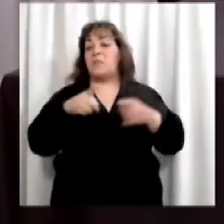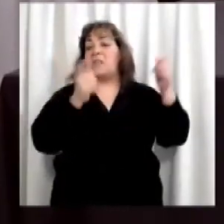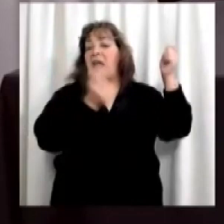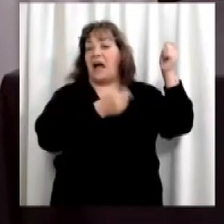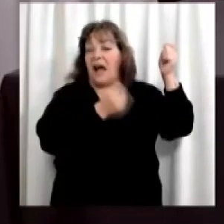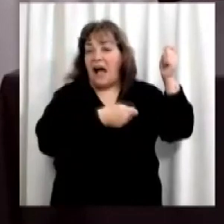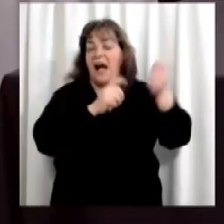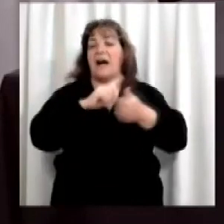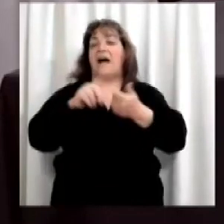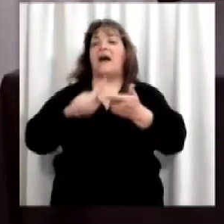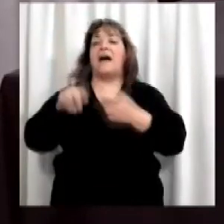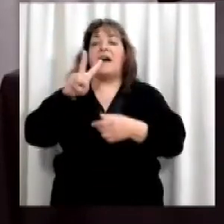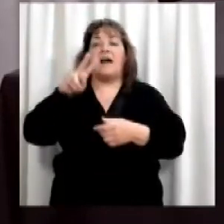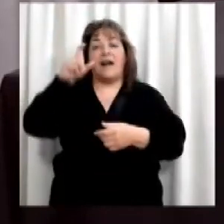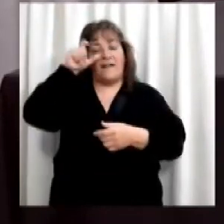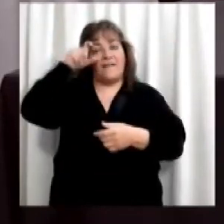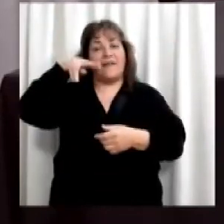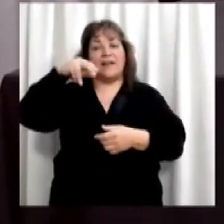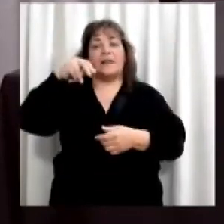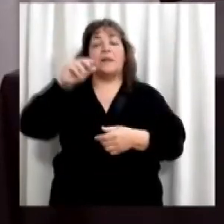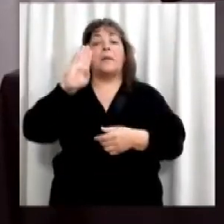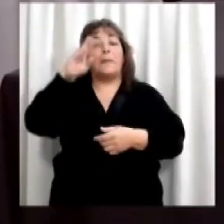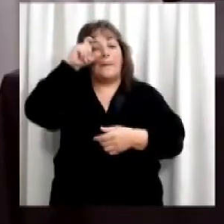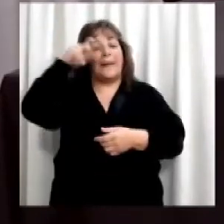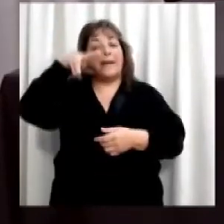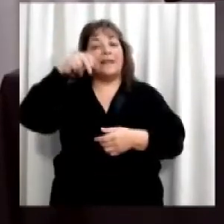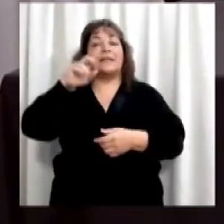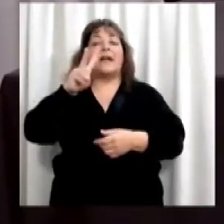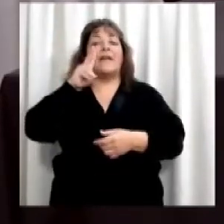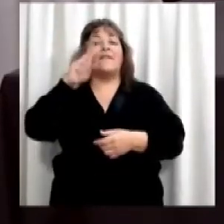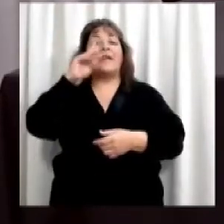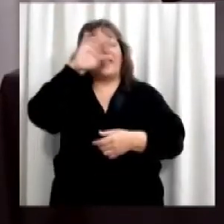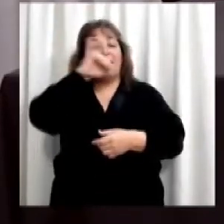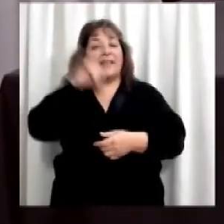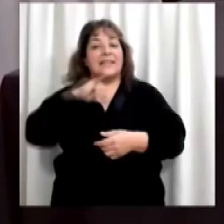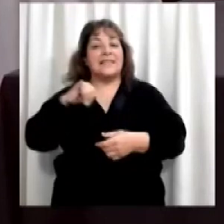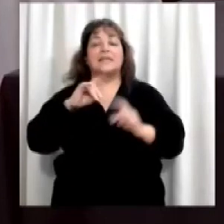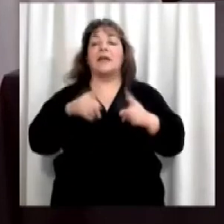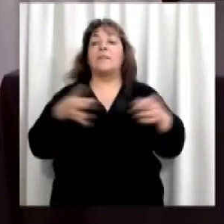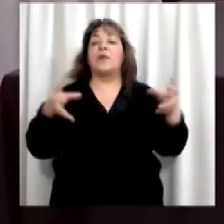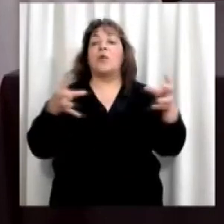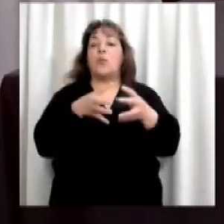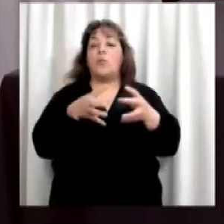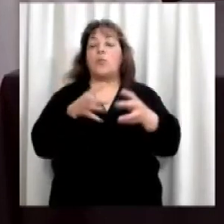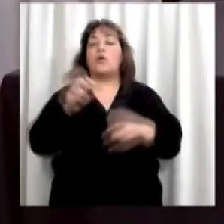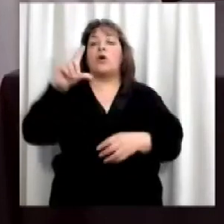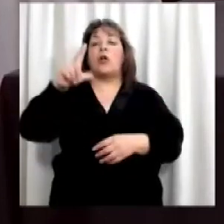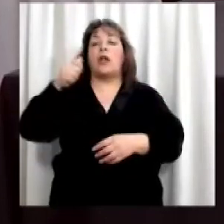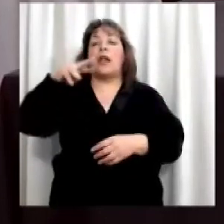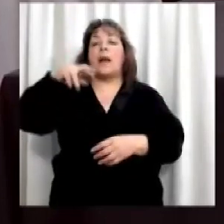Menéndez, Luis Benavides, Os Cuencos, Puñuy, Lapacho y Voces Eternas,